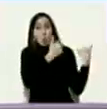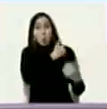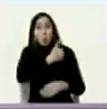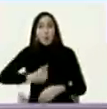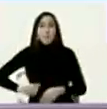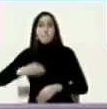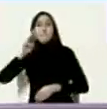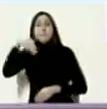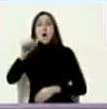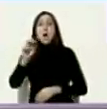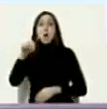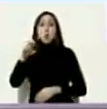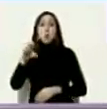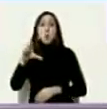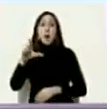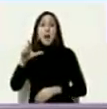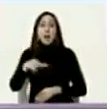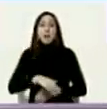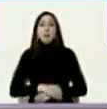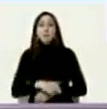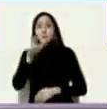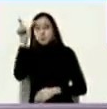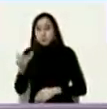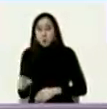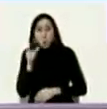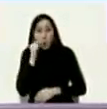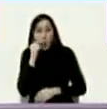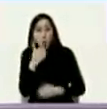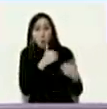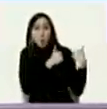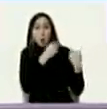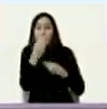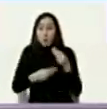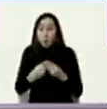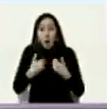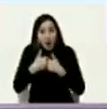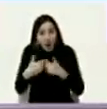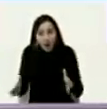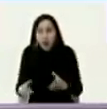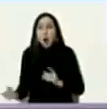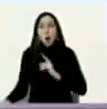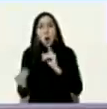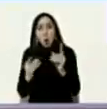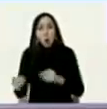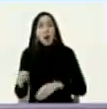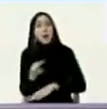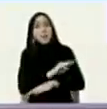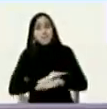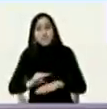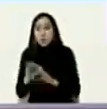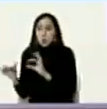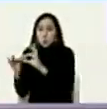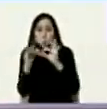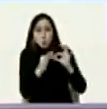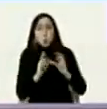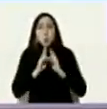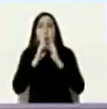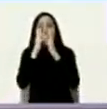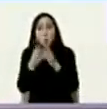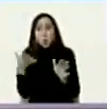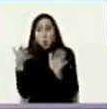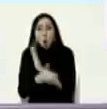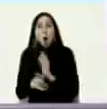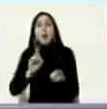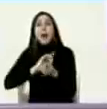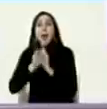López Obrador que la CELAC reactive los consejos de ministros conjuntos que le demos respuestas al tema del